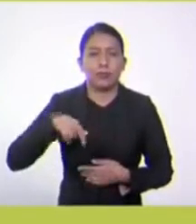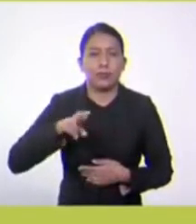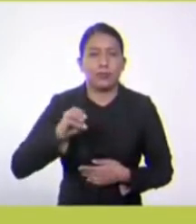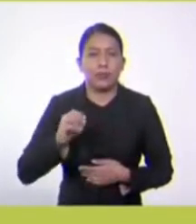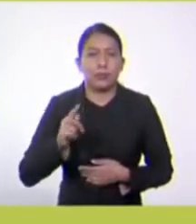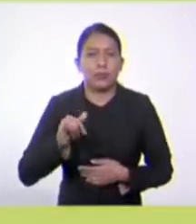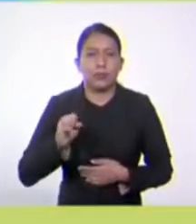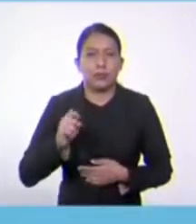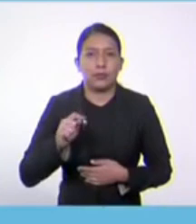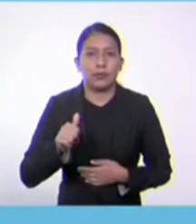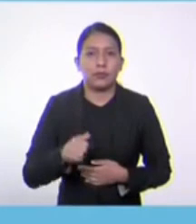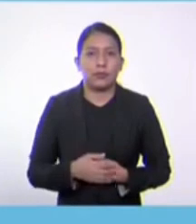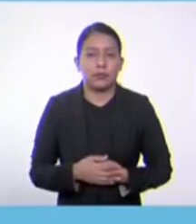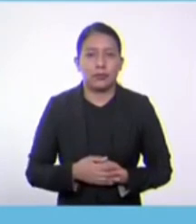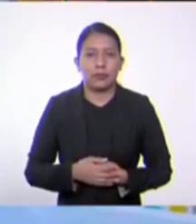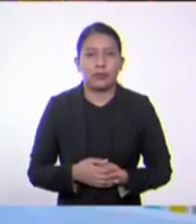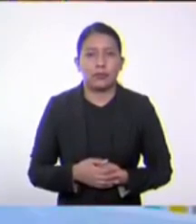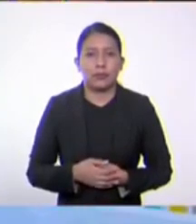protista.